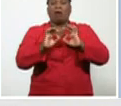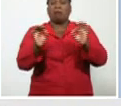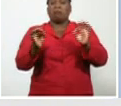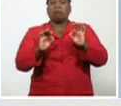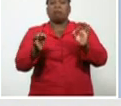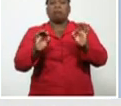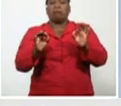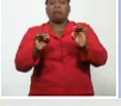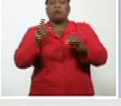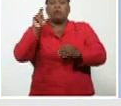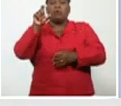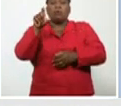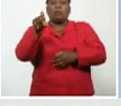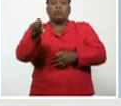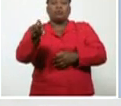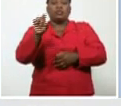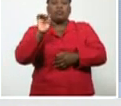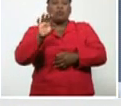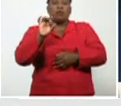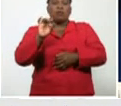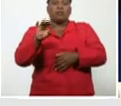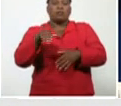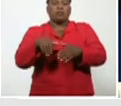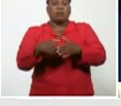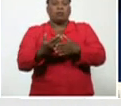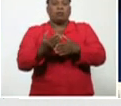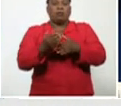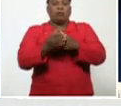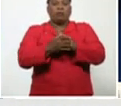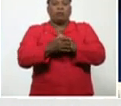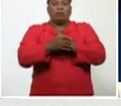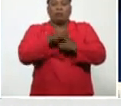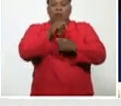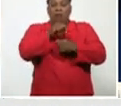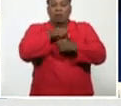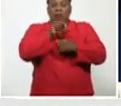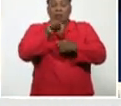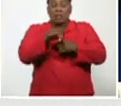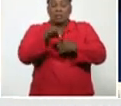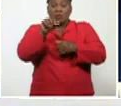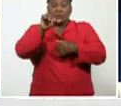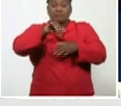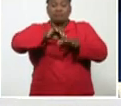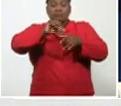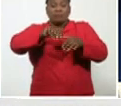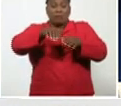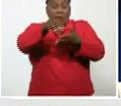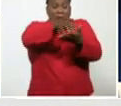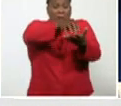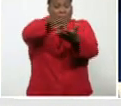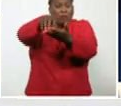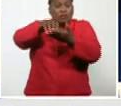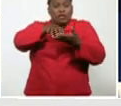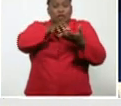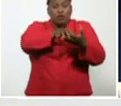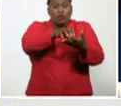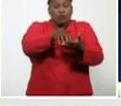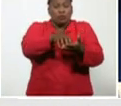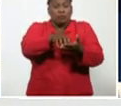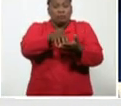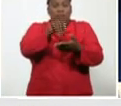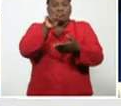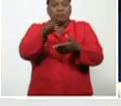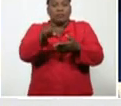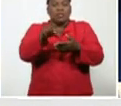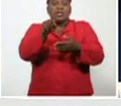los últimos 15 días. Ese es el comportamiento por territorio, en números absolutos, y en tasa de